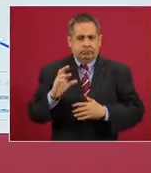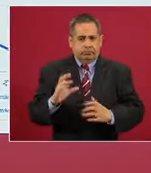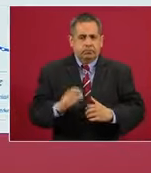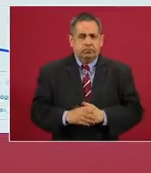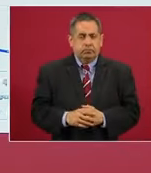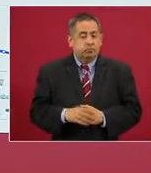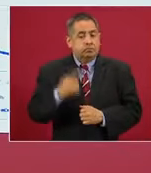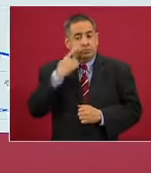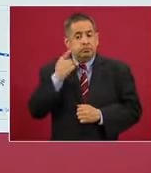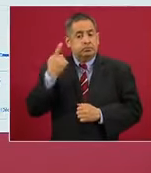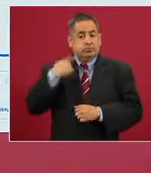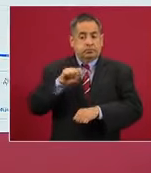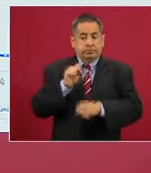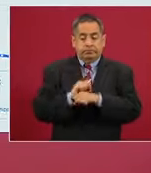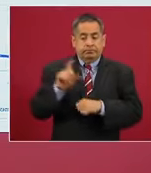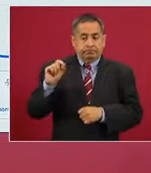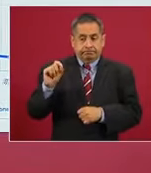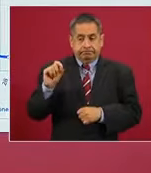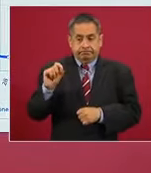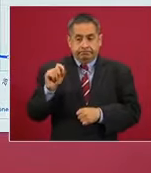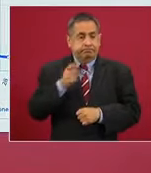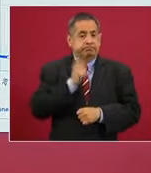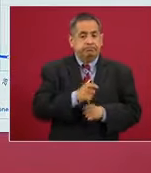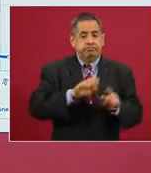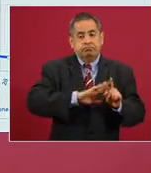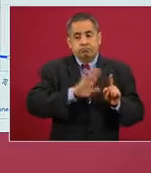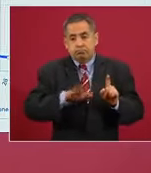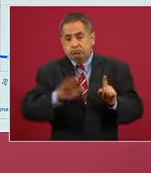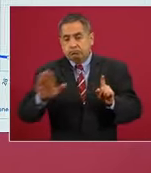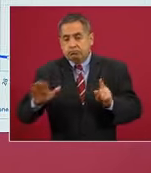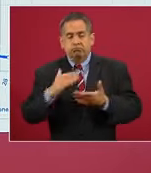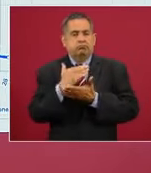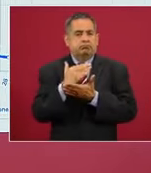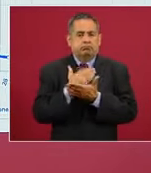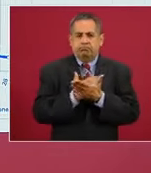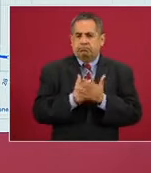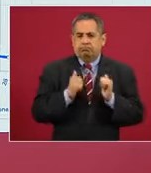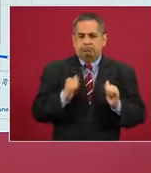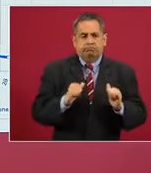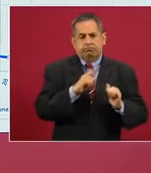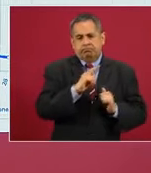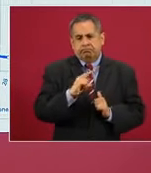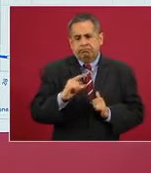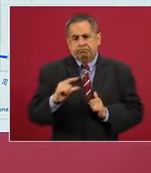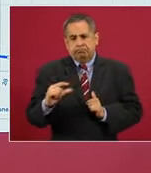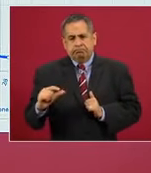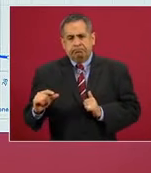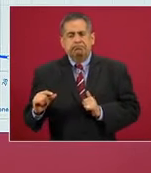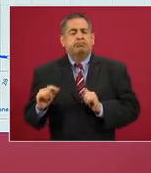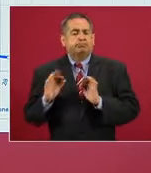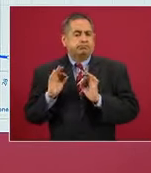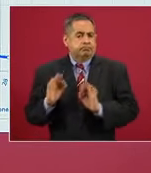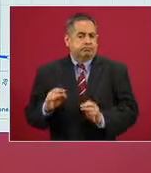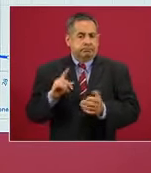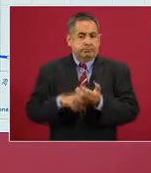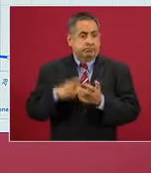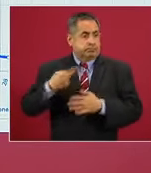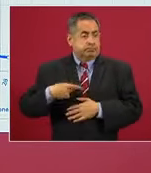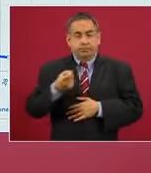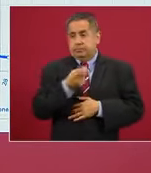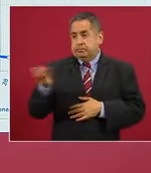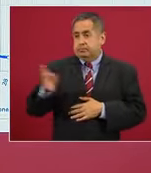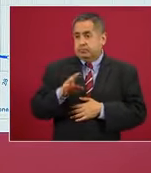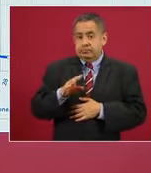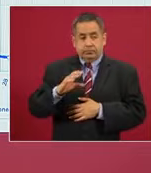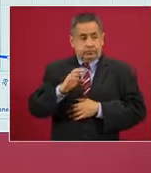que desde la semana 20 empezó a disminuir la mortalidad y es uno de los primeros sitios del país en donde la mortalidad por